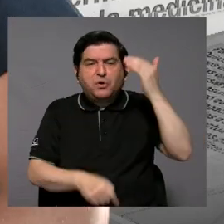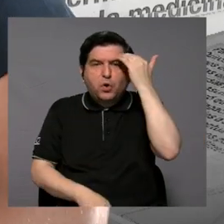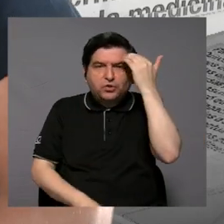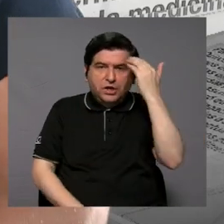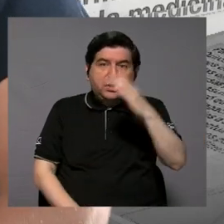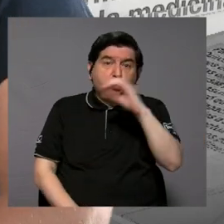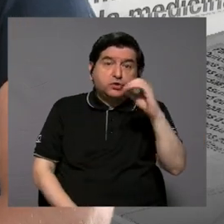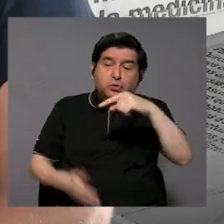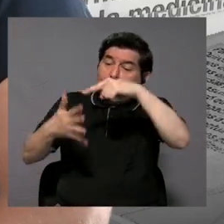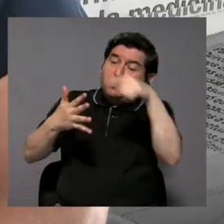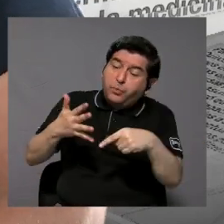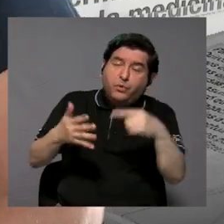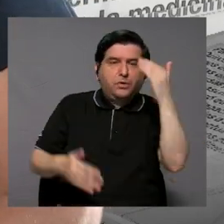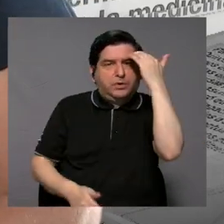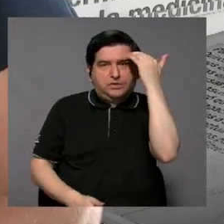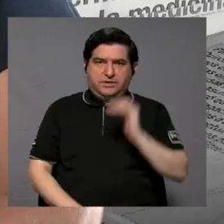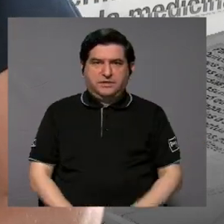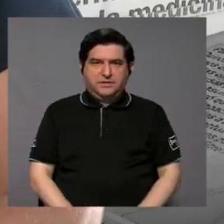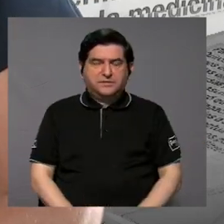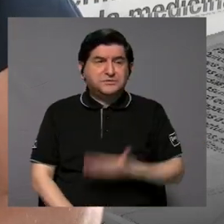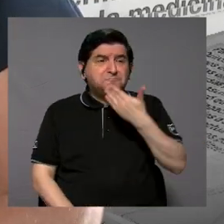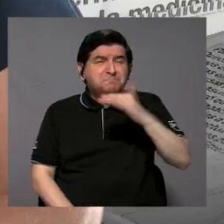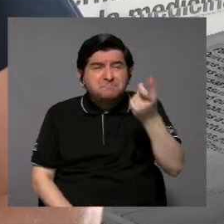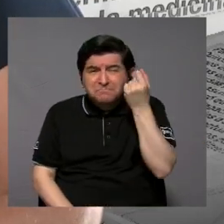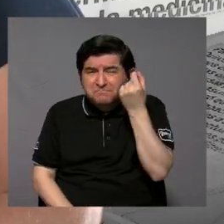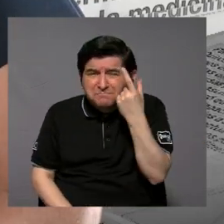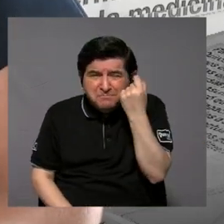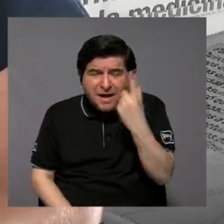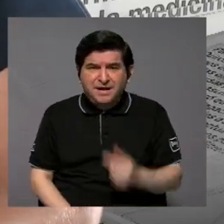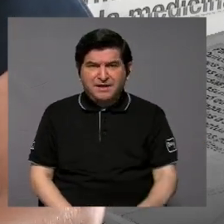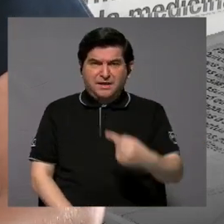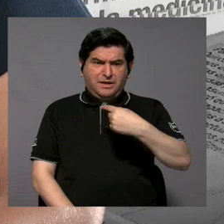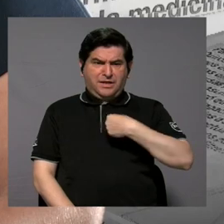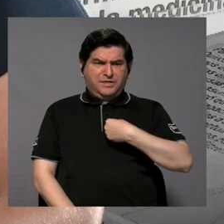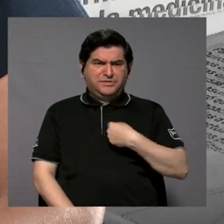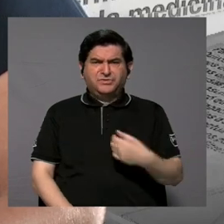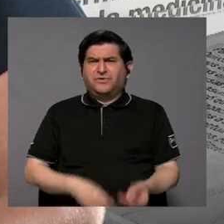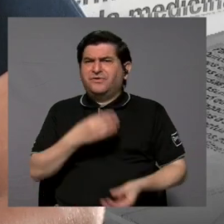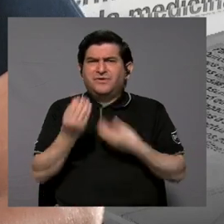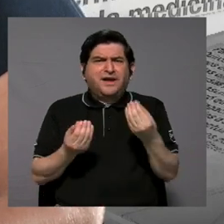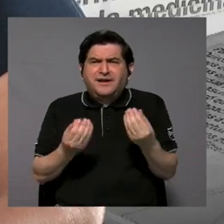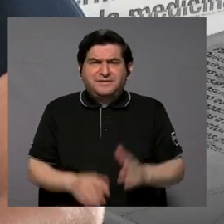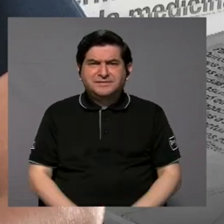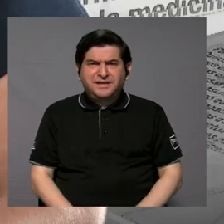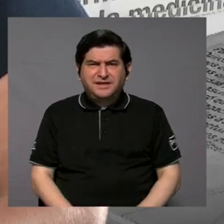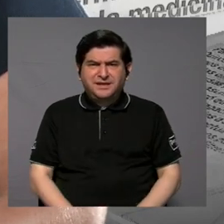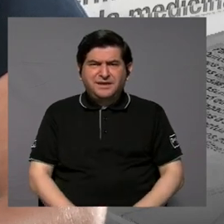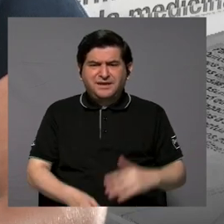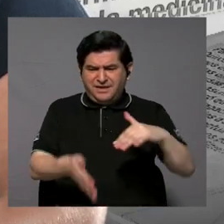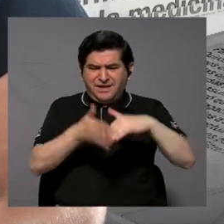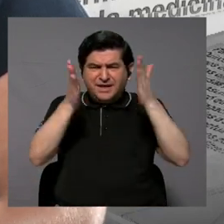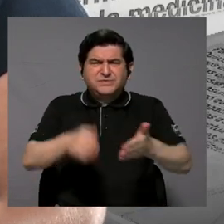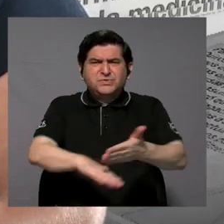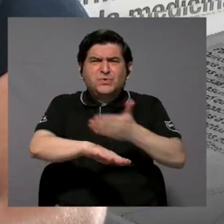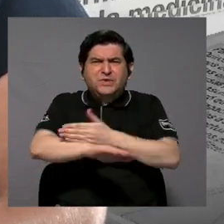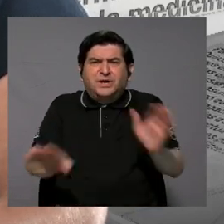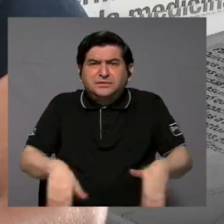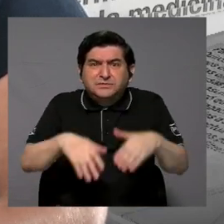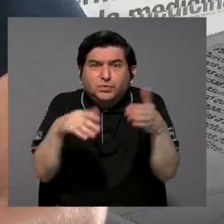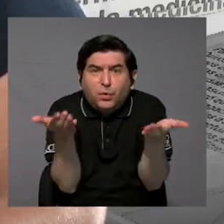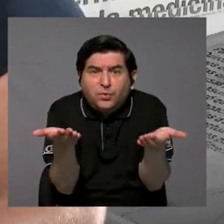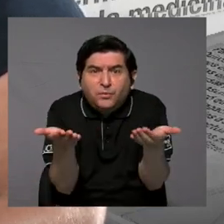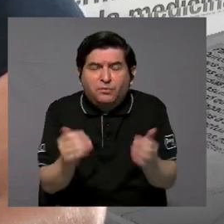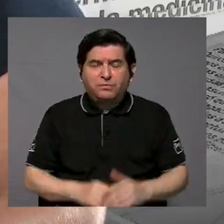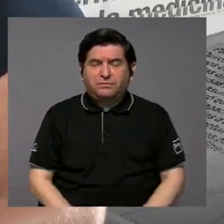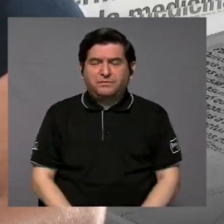contenidos, ¿verdad? Entonces, al tener esas malas interpretaciones, pues, ¿cómo voy a hacer para que el estudiante mejore? ahora, si